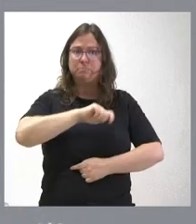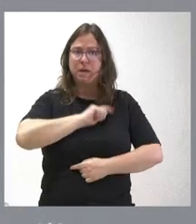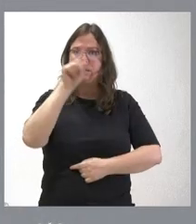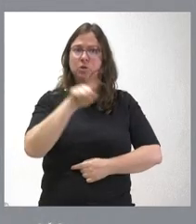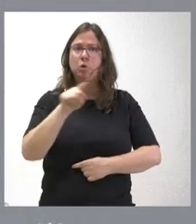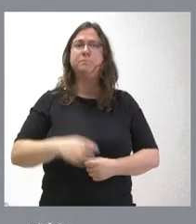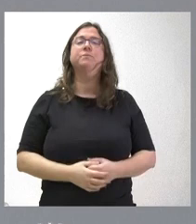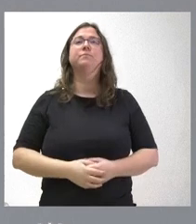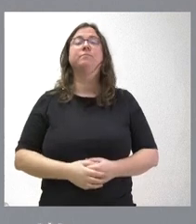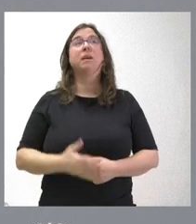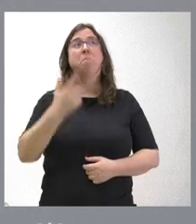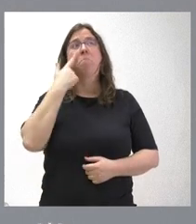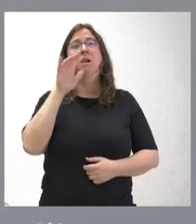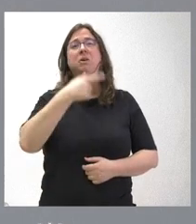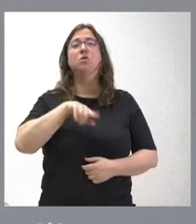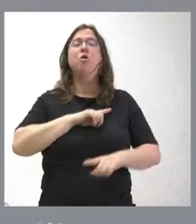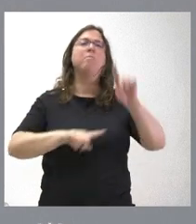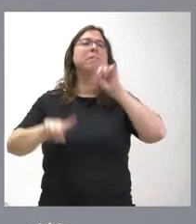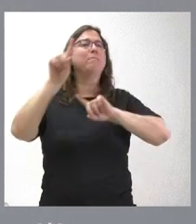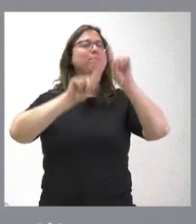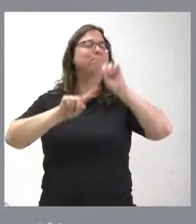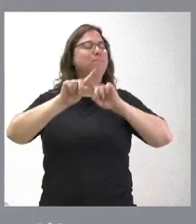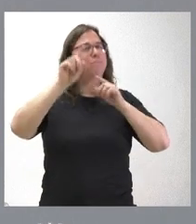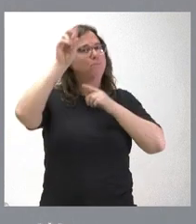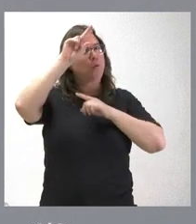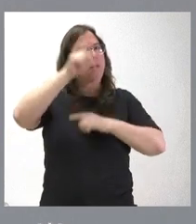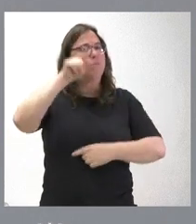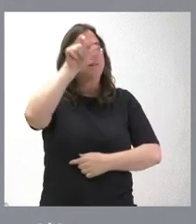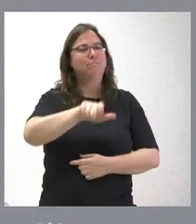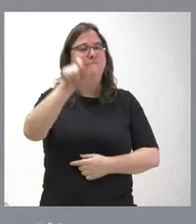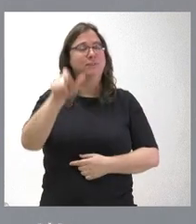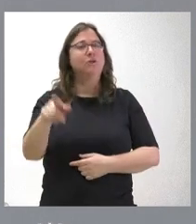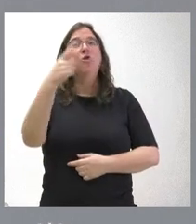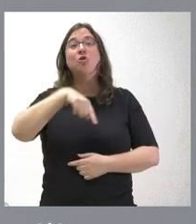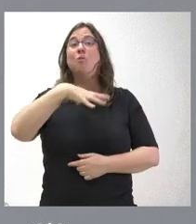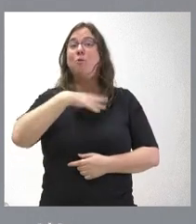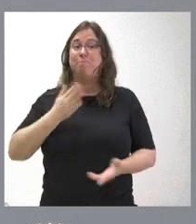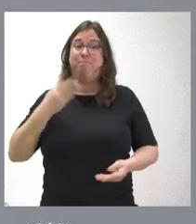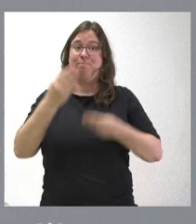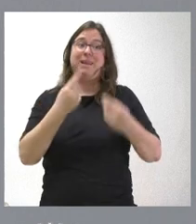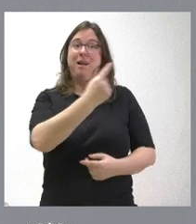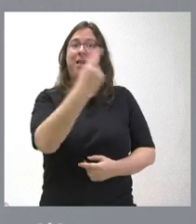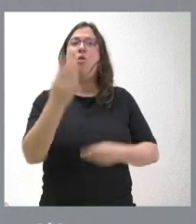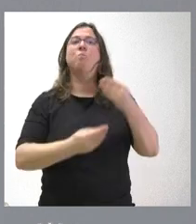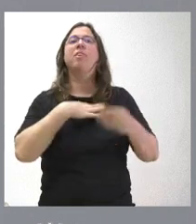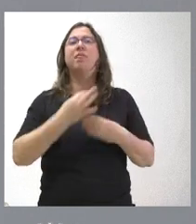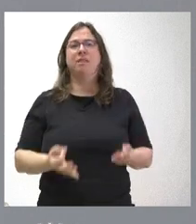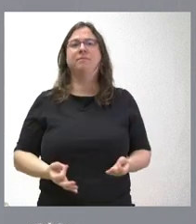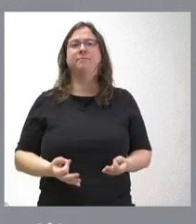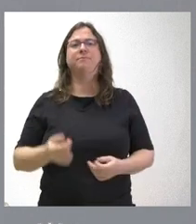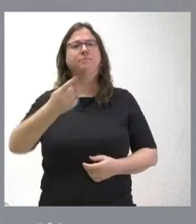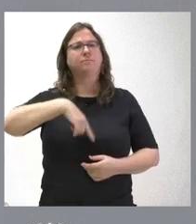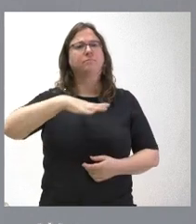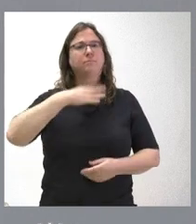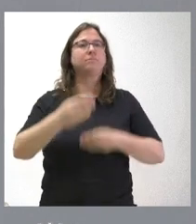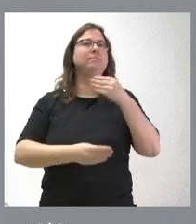Pues, mira, a nos preocupan mucho más los ciudadanos. Y, por tanto, la pregunta que tenemos que responder es ¿qué podemos hacer cada uno de nosotros? Nosotros lo que podemos